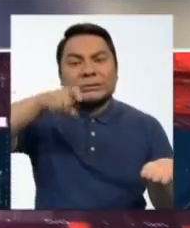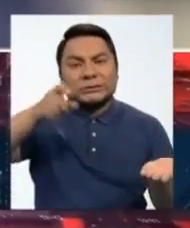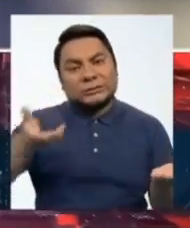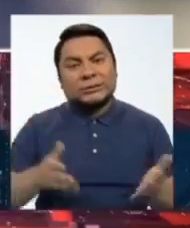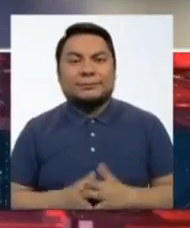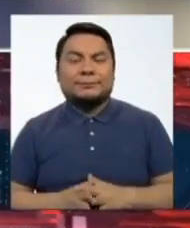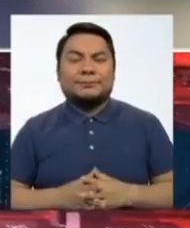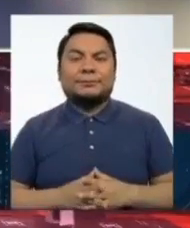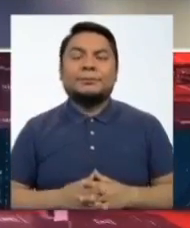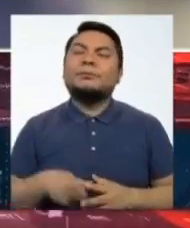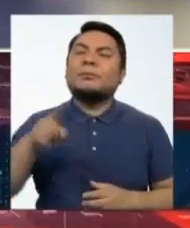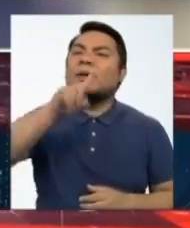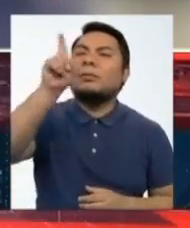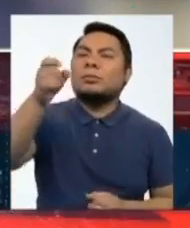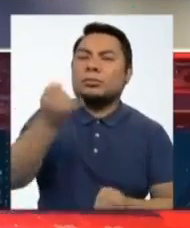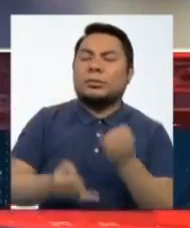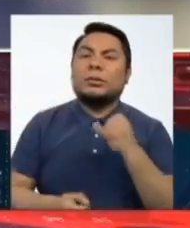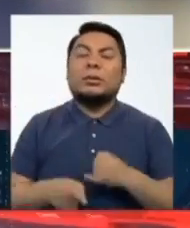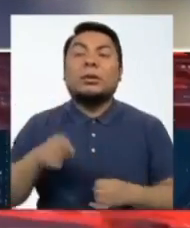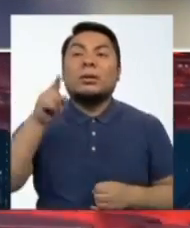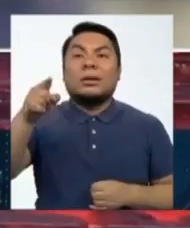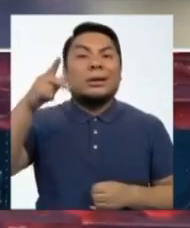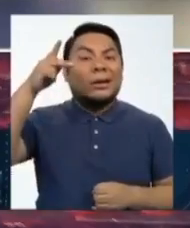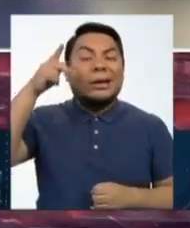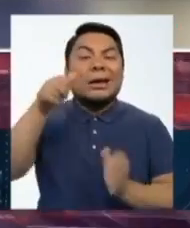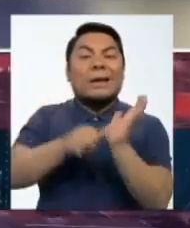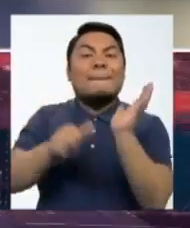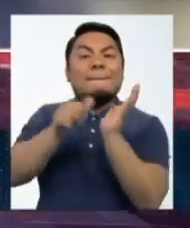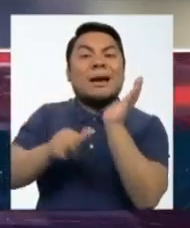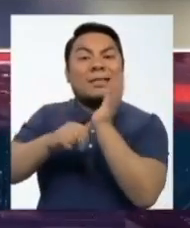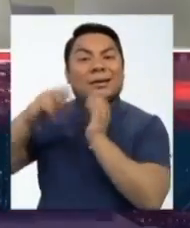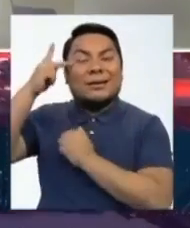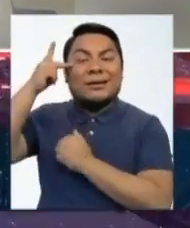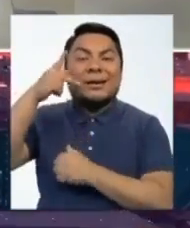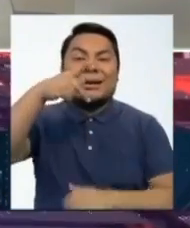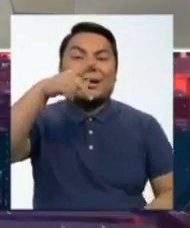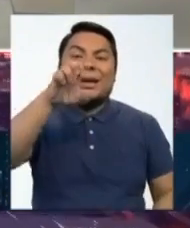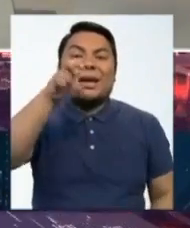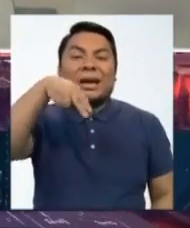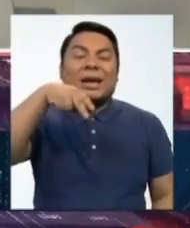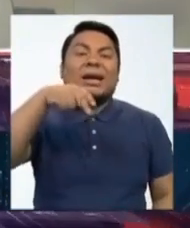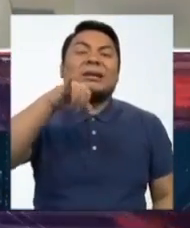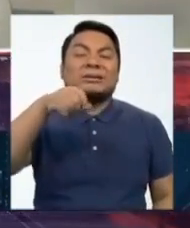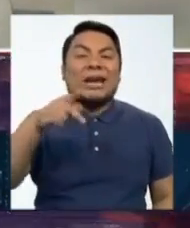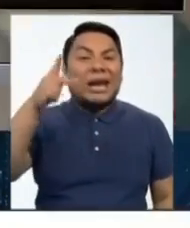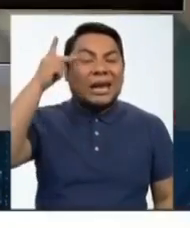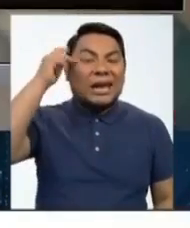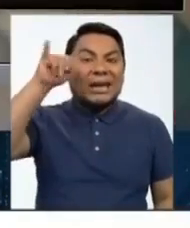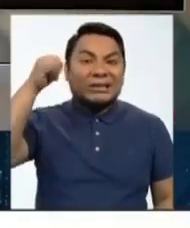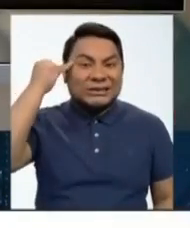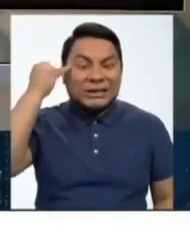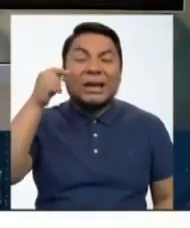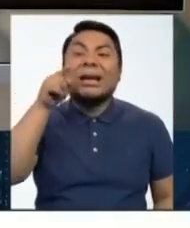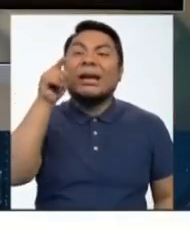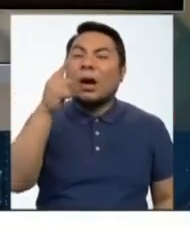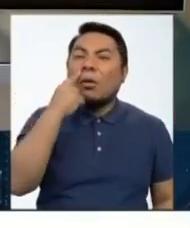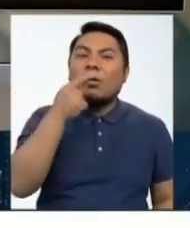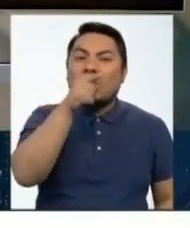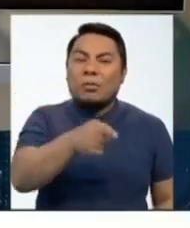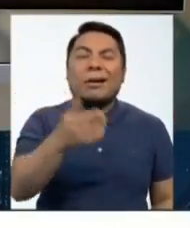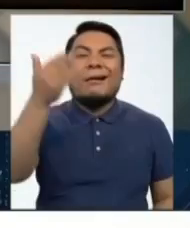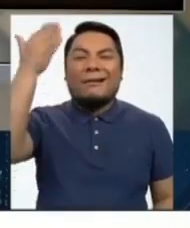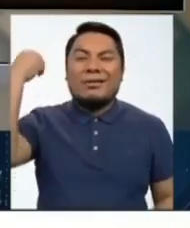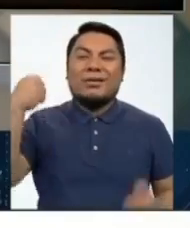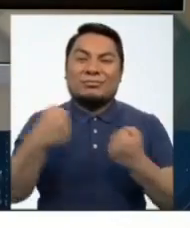última congresista, Kenji Fujimori, al momento digamos que se incrementó el nivel de enfrentamiento con